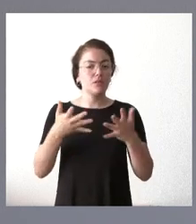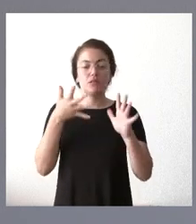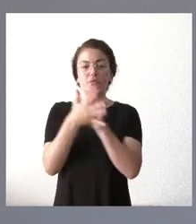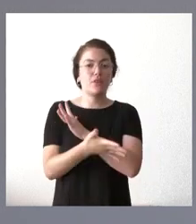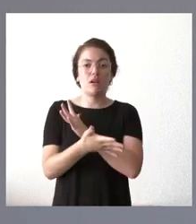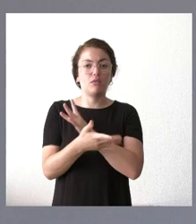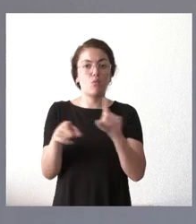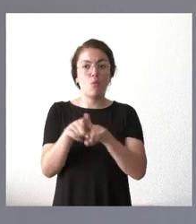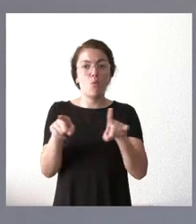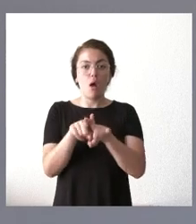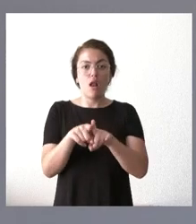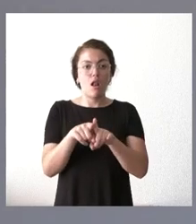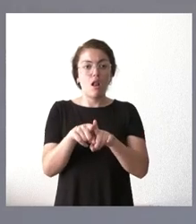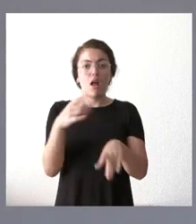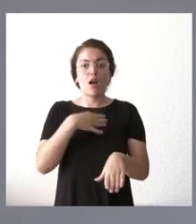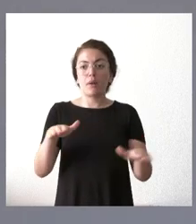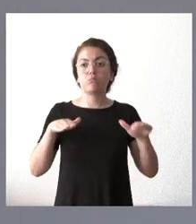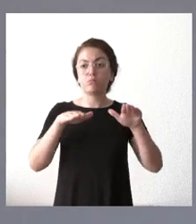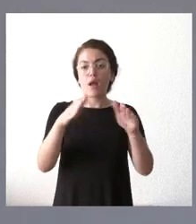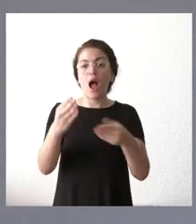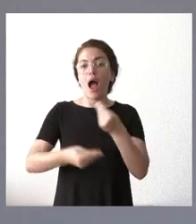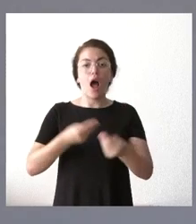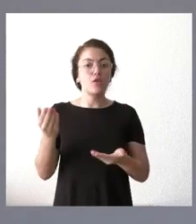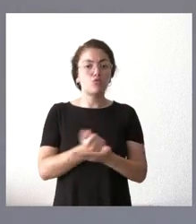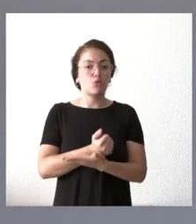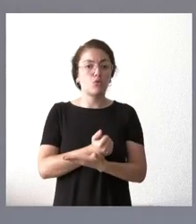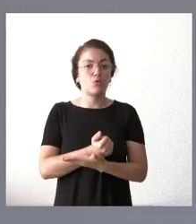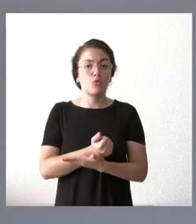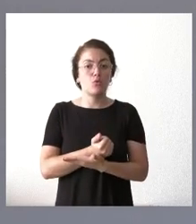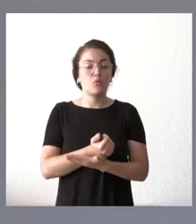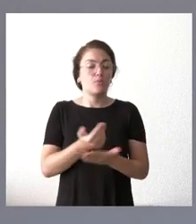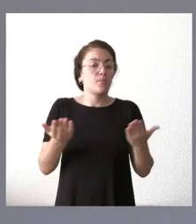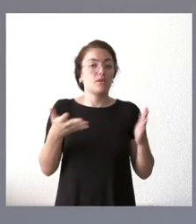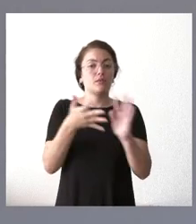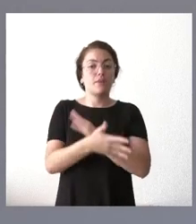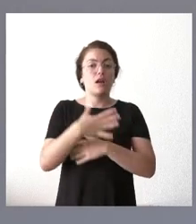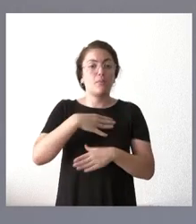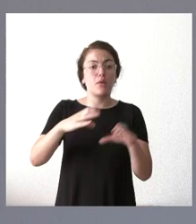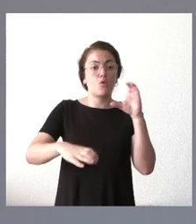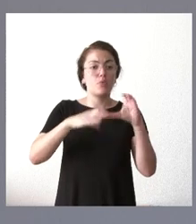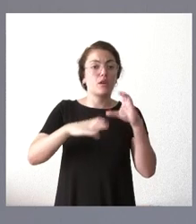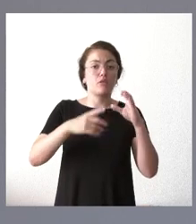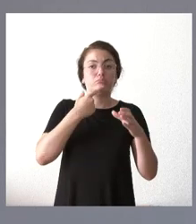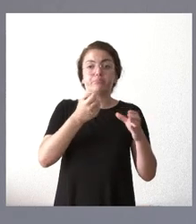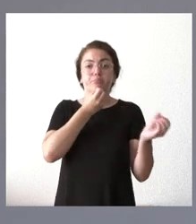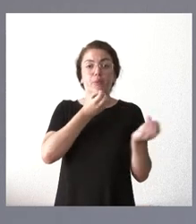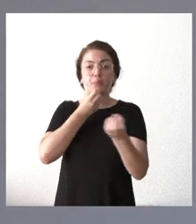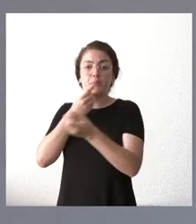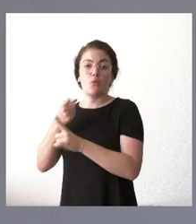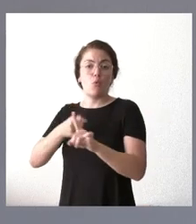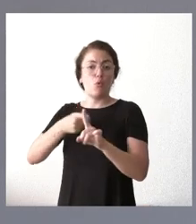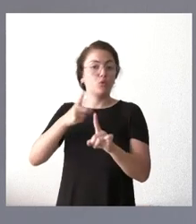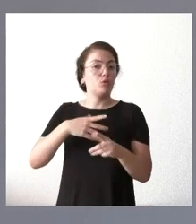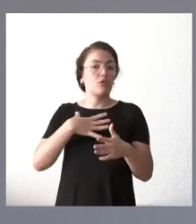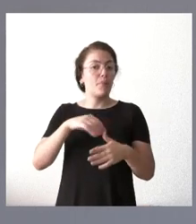son actuaciones plenamente compatibles el establecer los cauces de comunicación que una sociedad como la actual nos permite, desde los cauces,